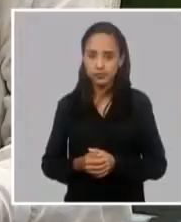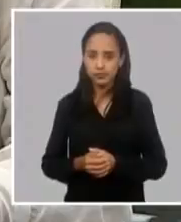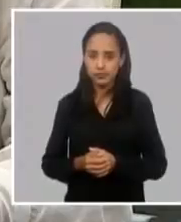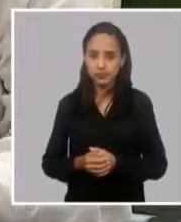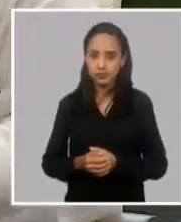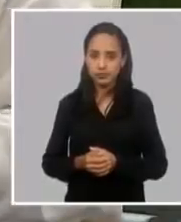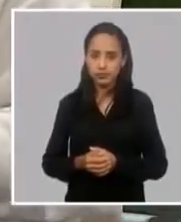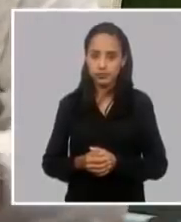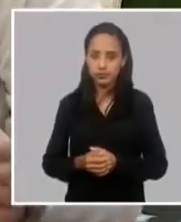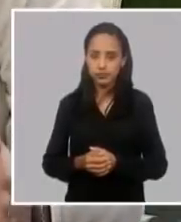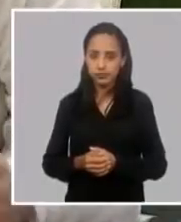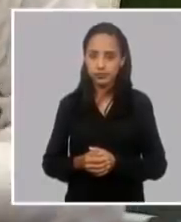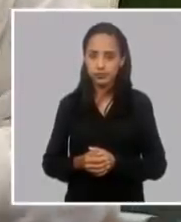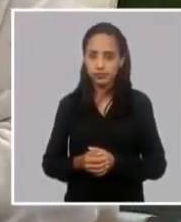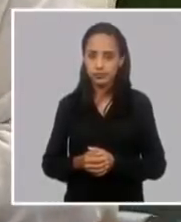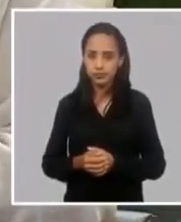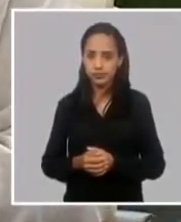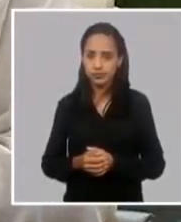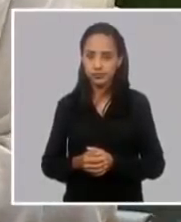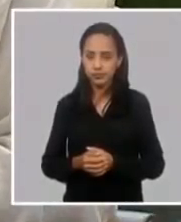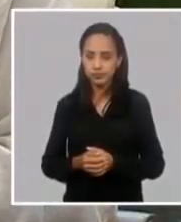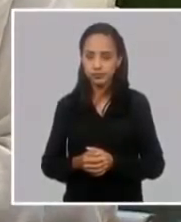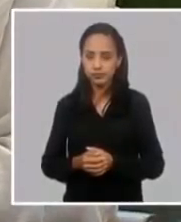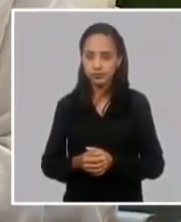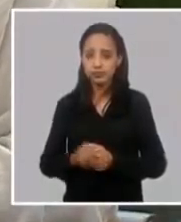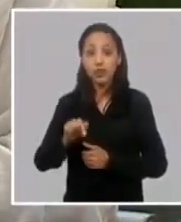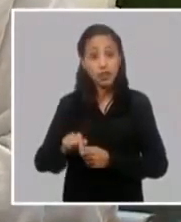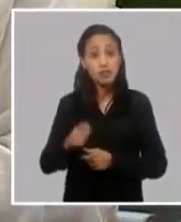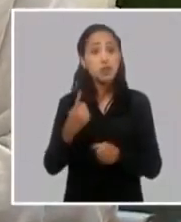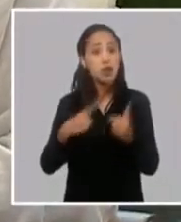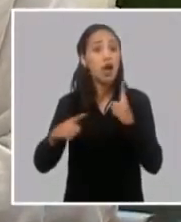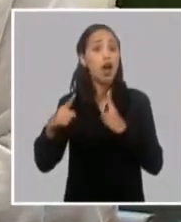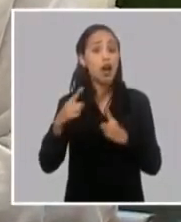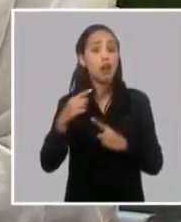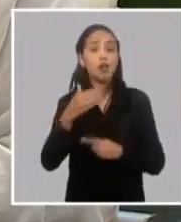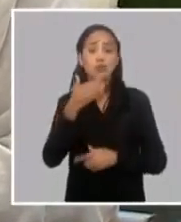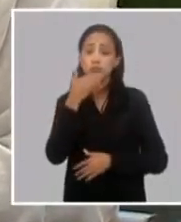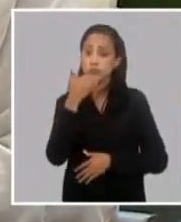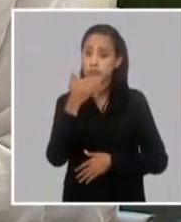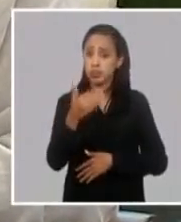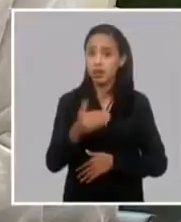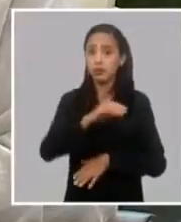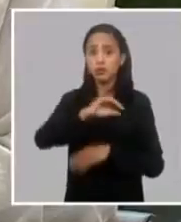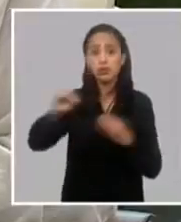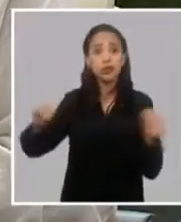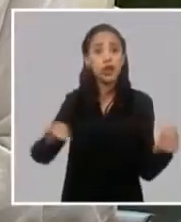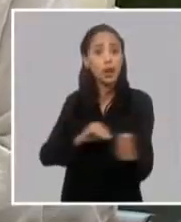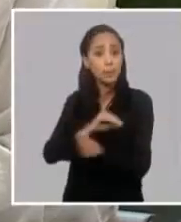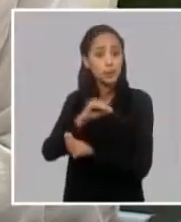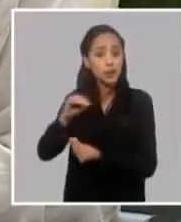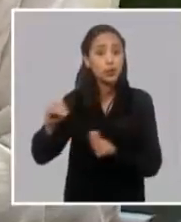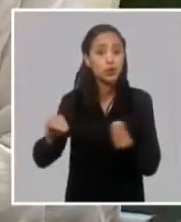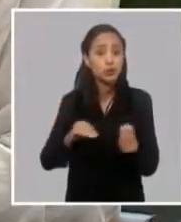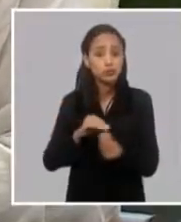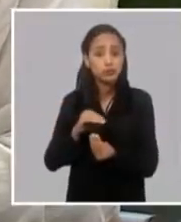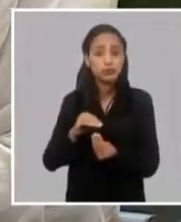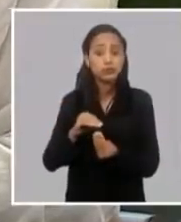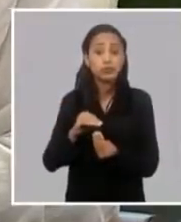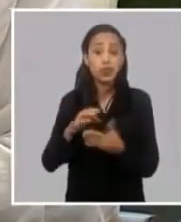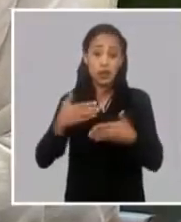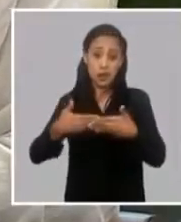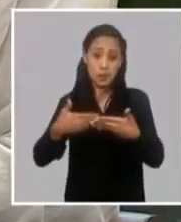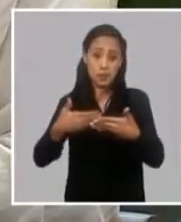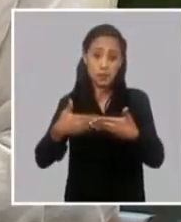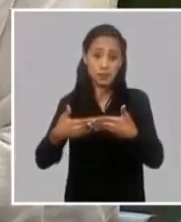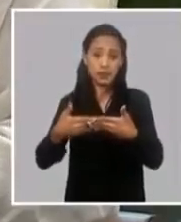nuestra economía pero si realmente eso va a ser un paso vamos a decir de una transformación audaz yo creo que es algo